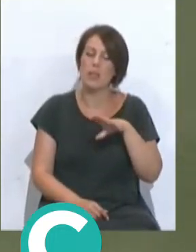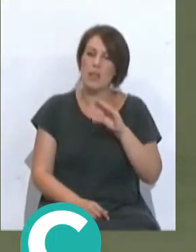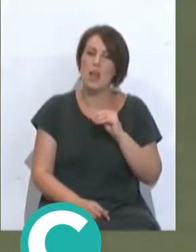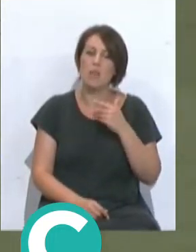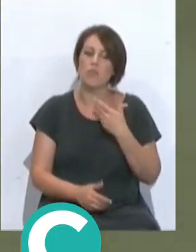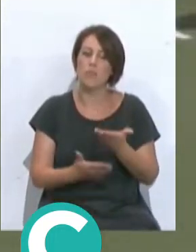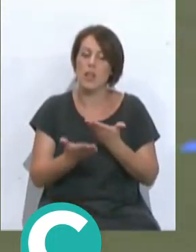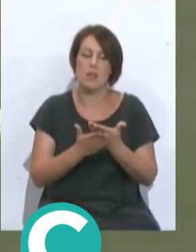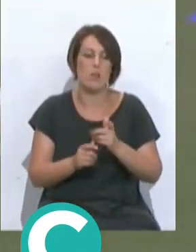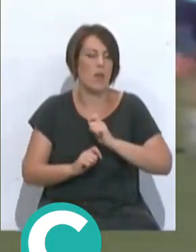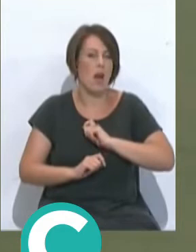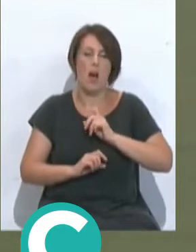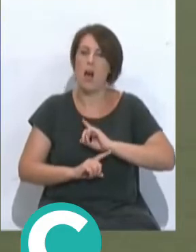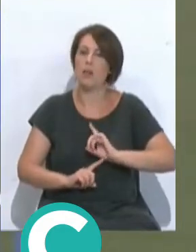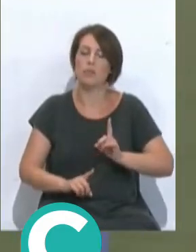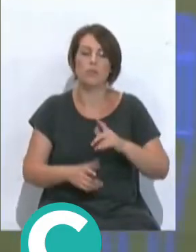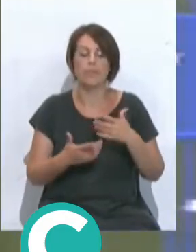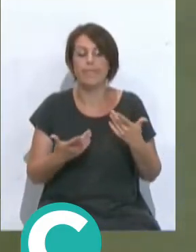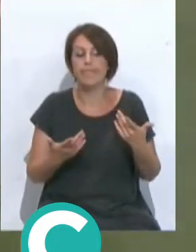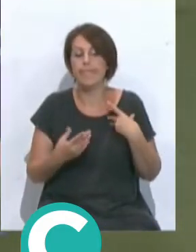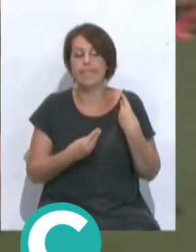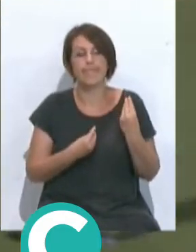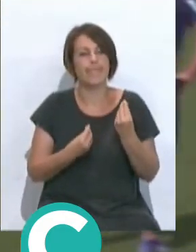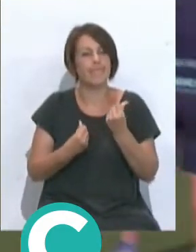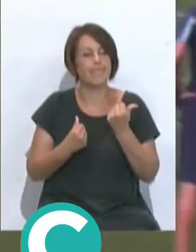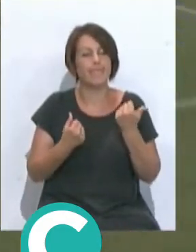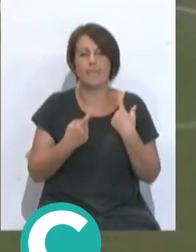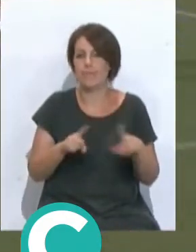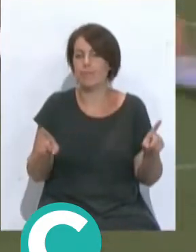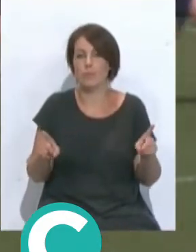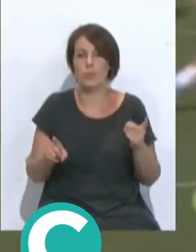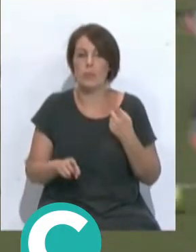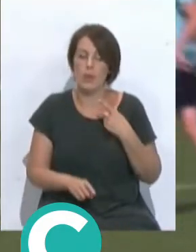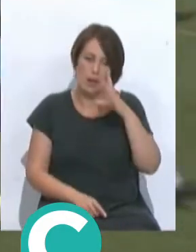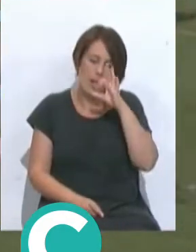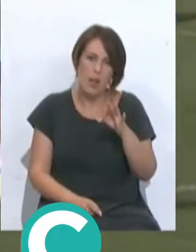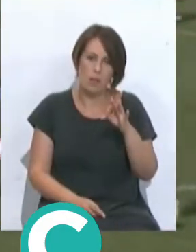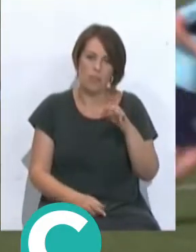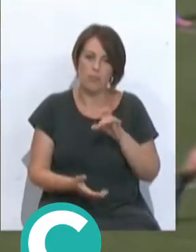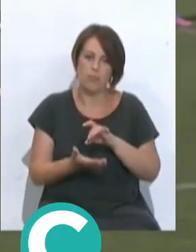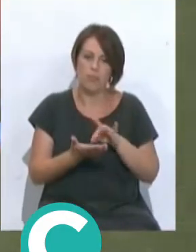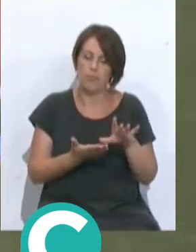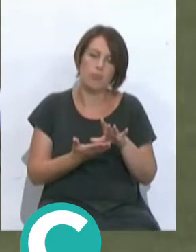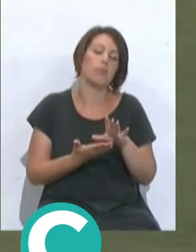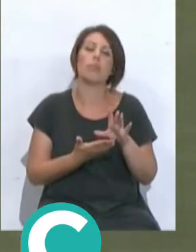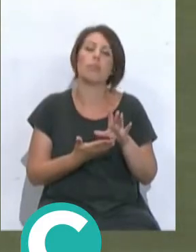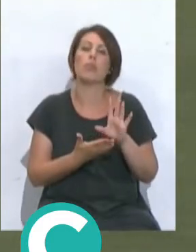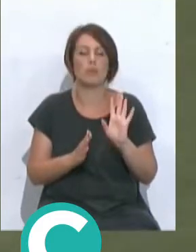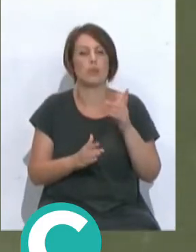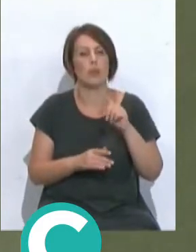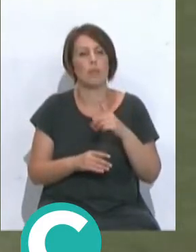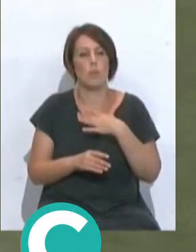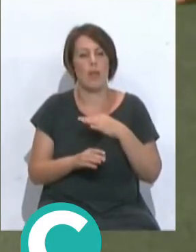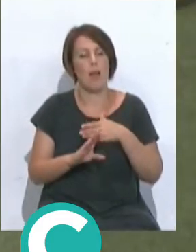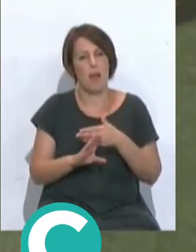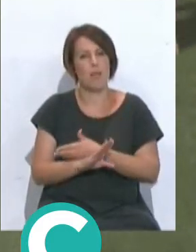dado lo que él pedía, por tal, la sensación no era la misma. Yo creo que el cese, incluso quizás se podía